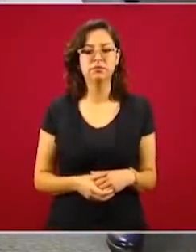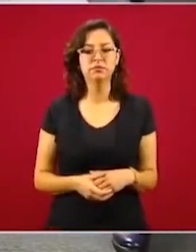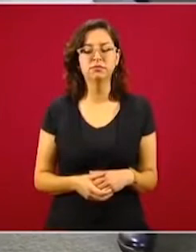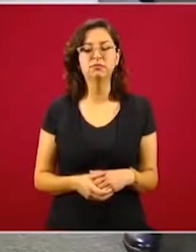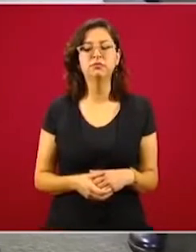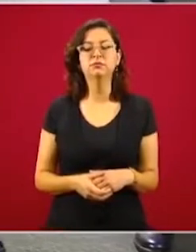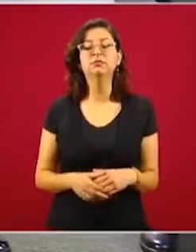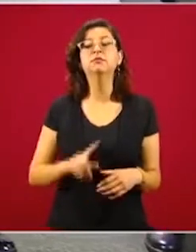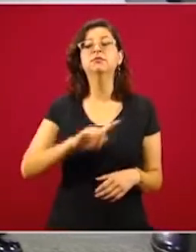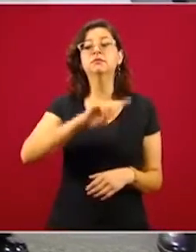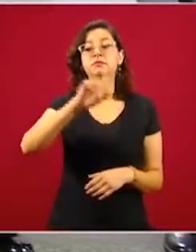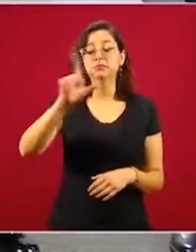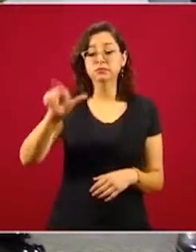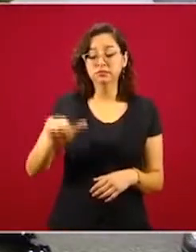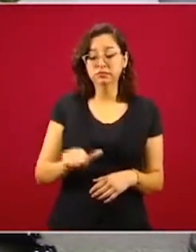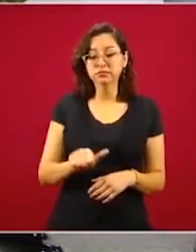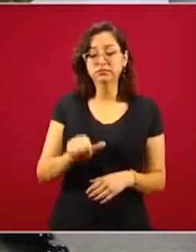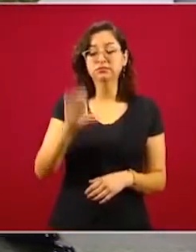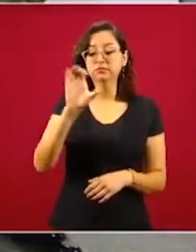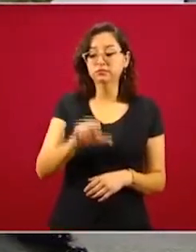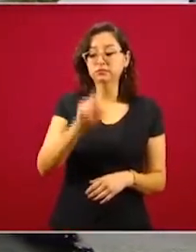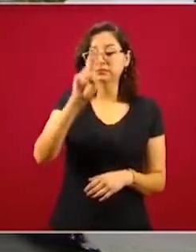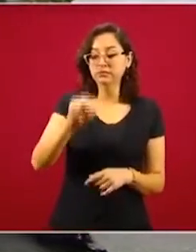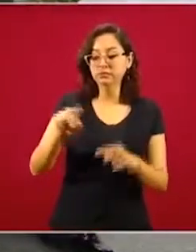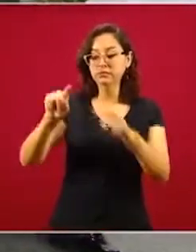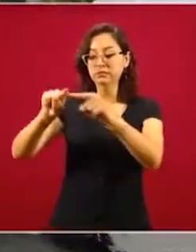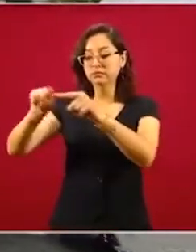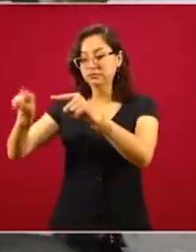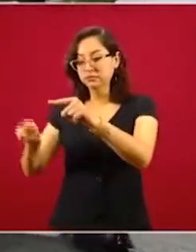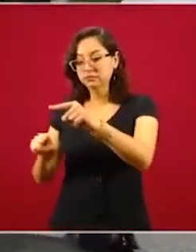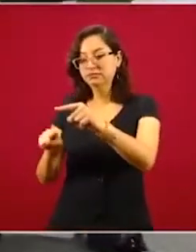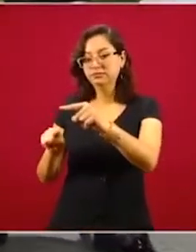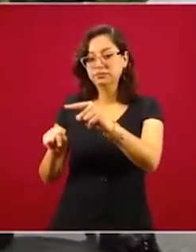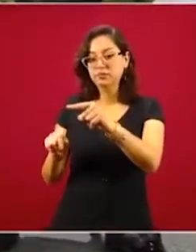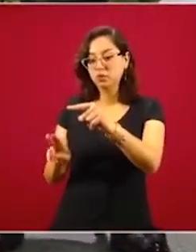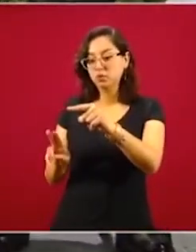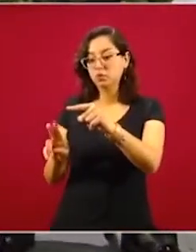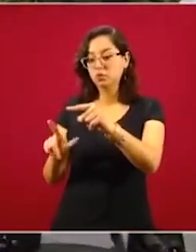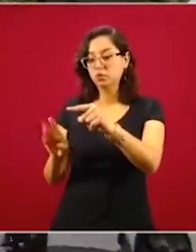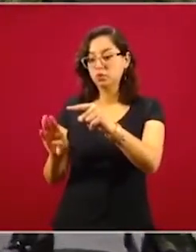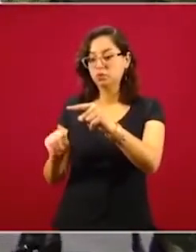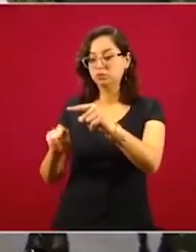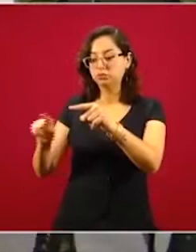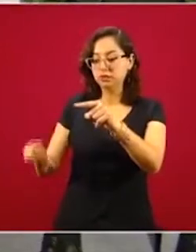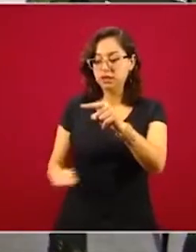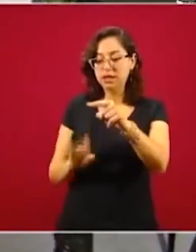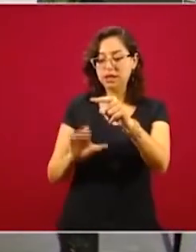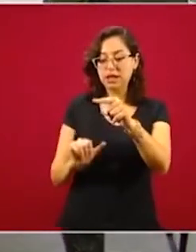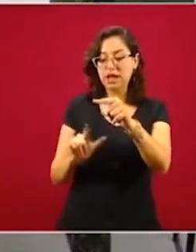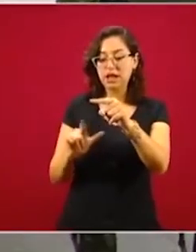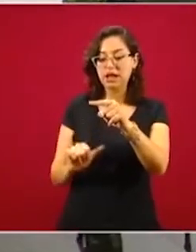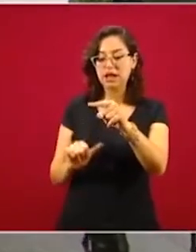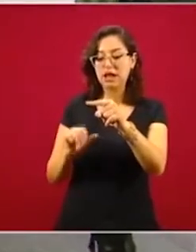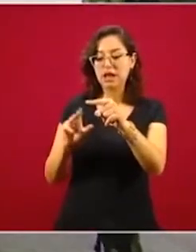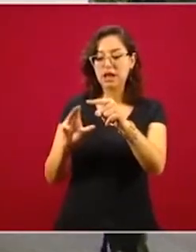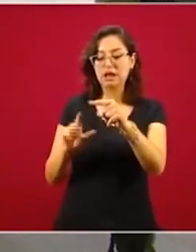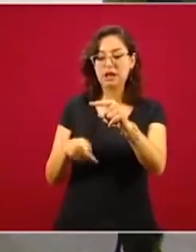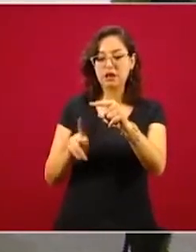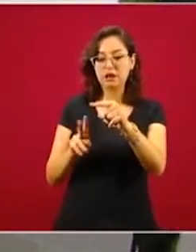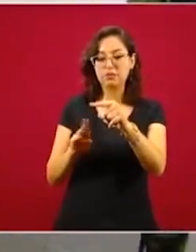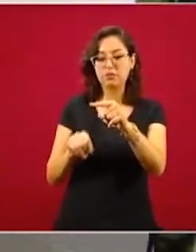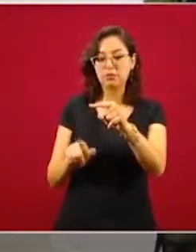Cancún-Tulún y luego Tulún-Calangmul y Calangmul